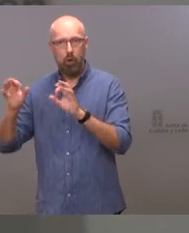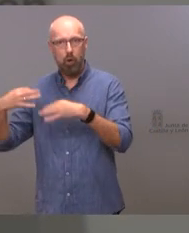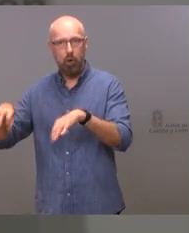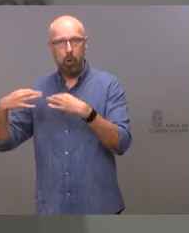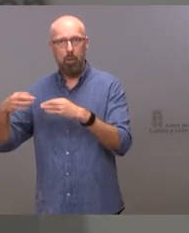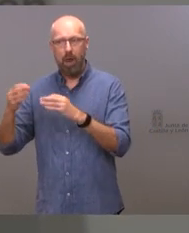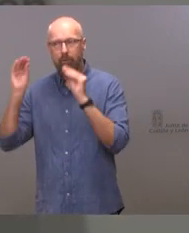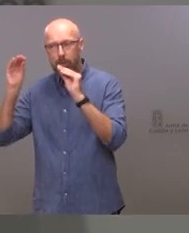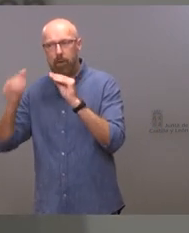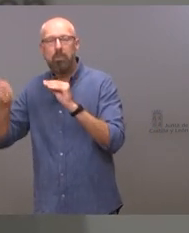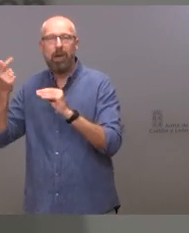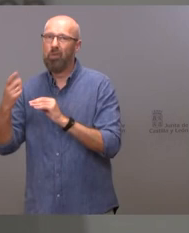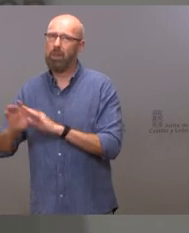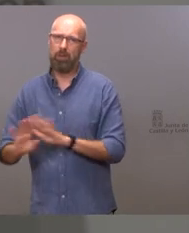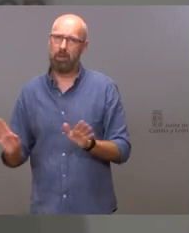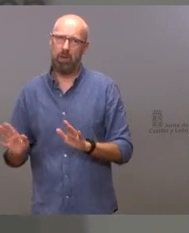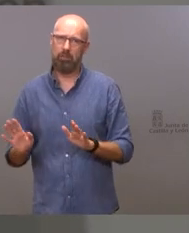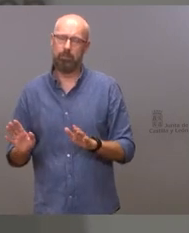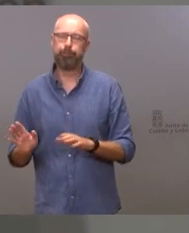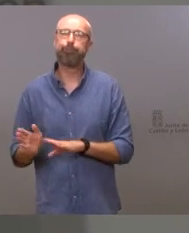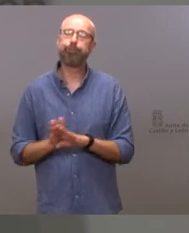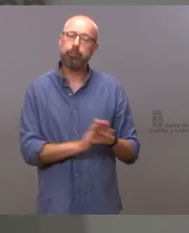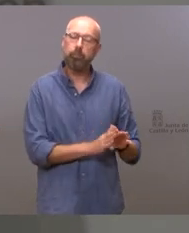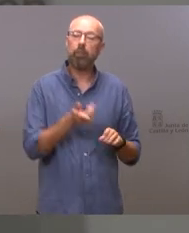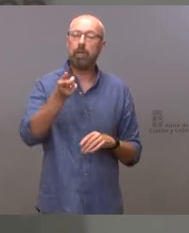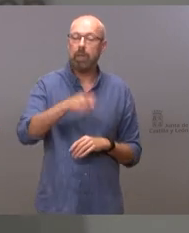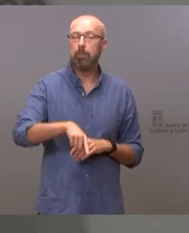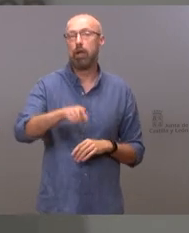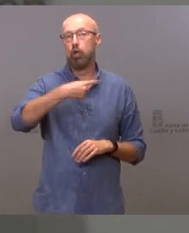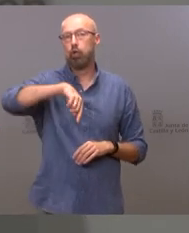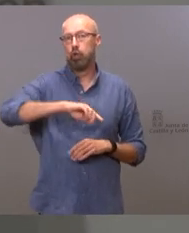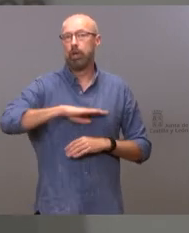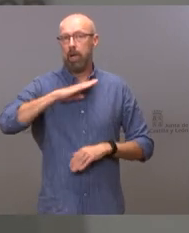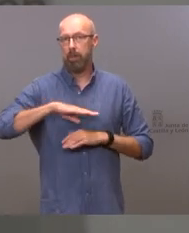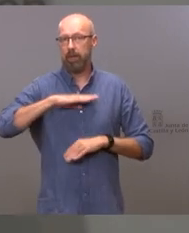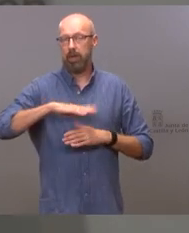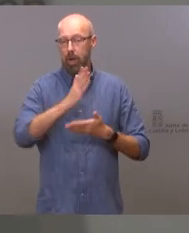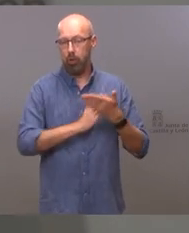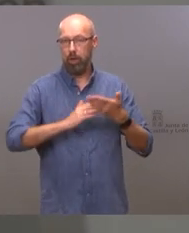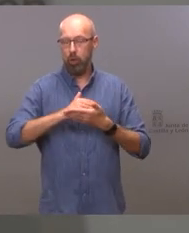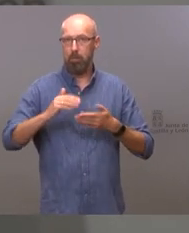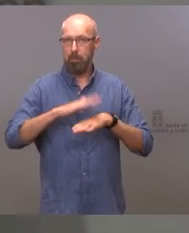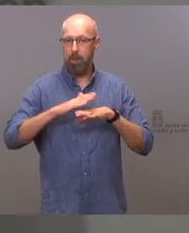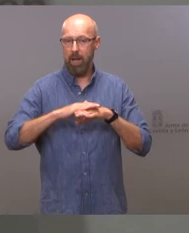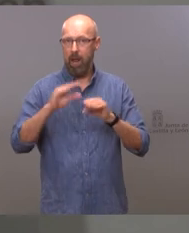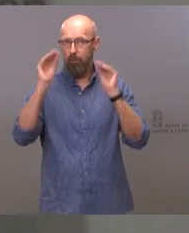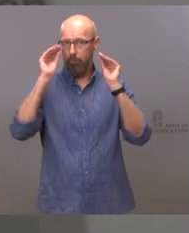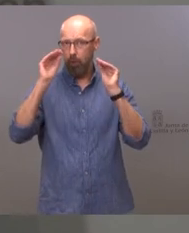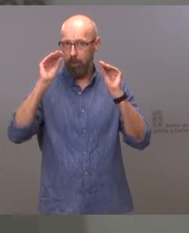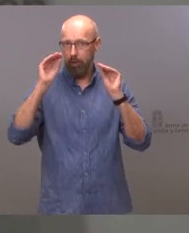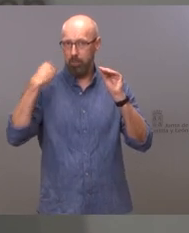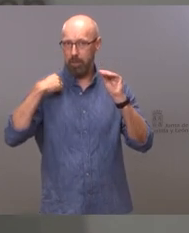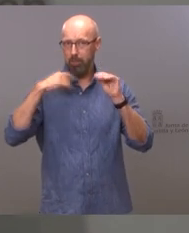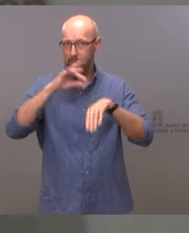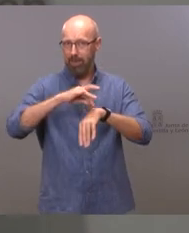por otra parte nuestra capacidad en el conjunto de la comunidad de formar estudiantes de medicina no se